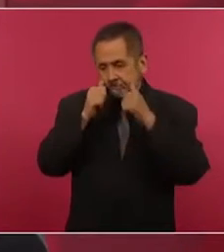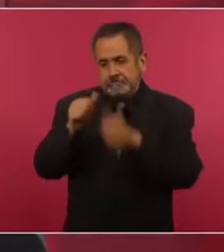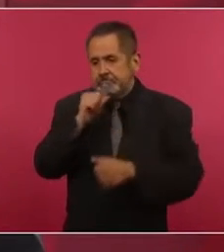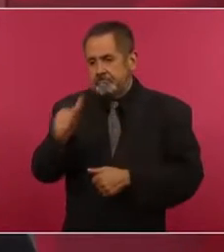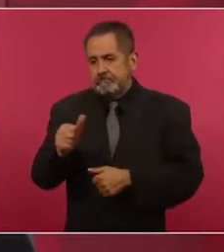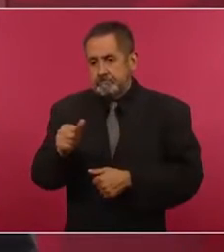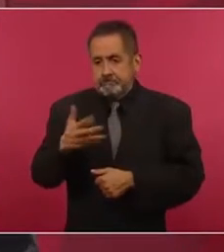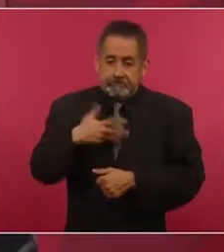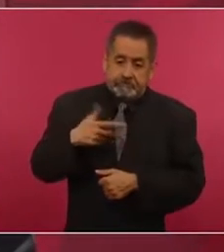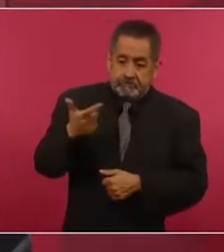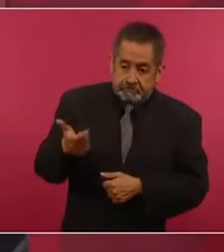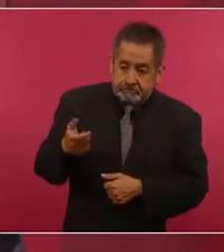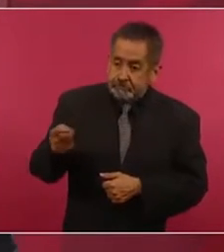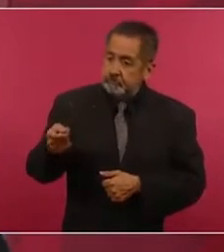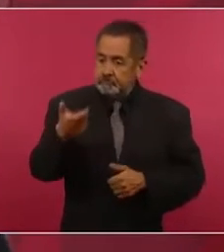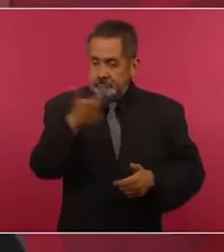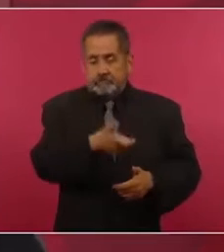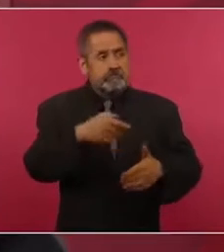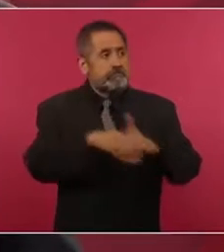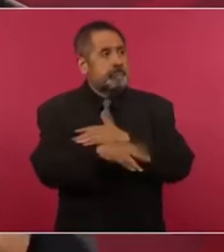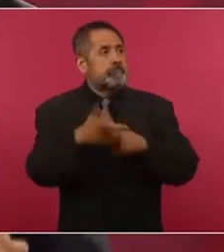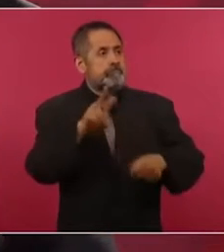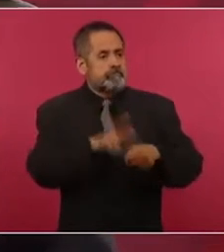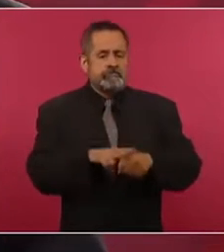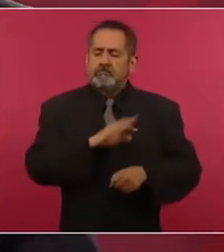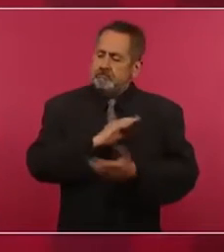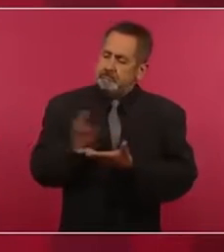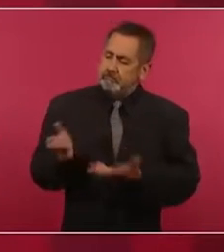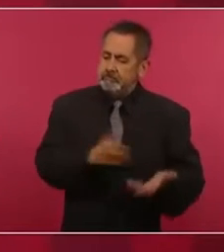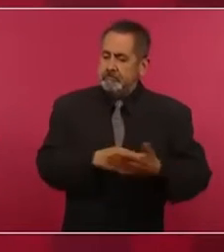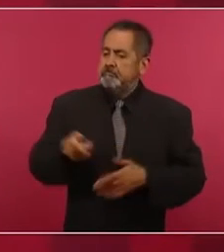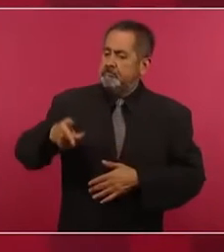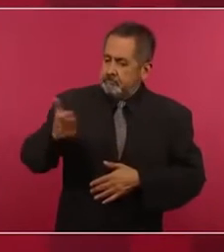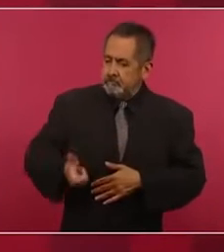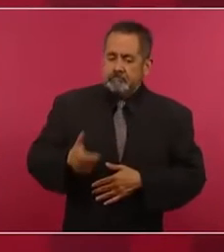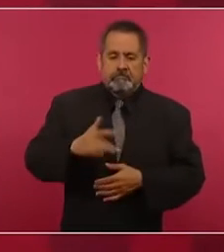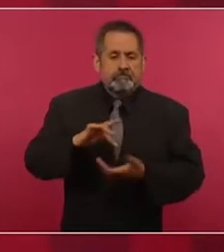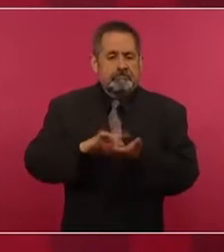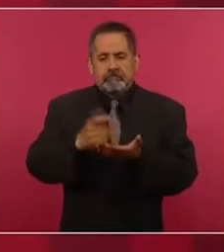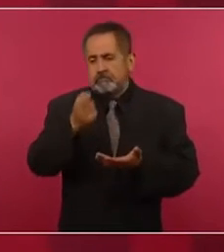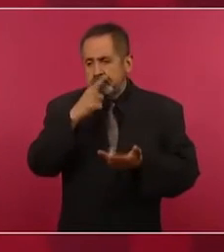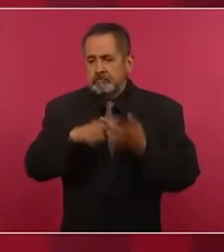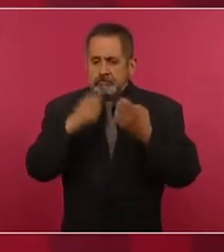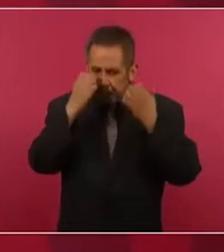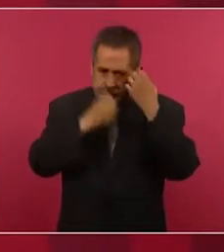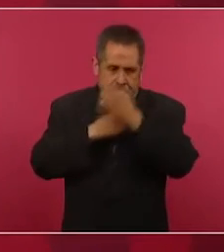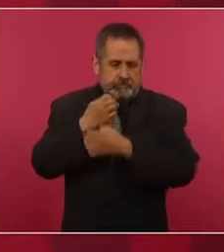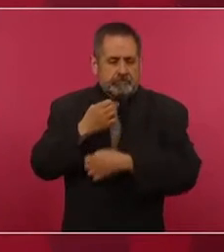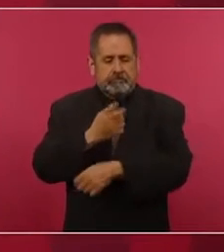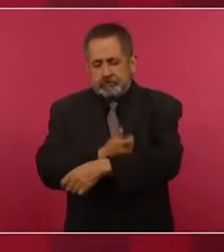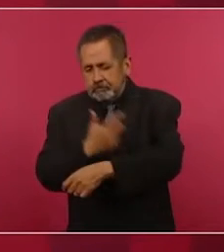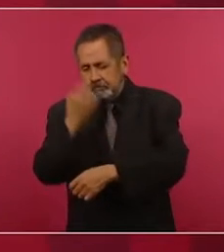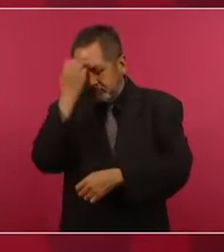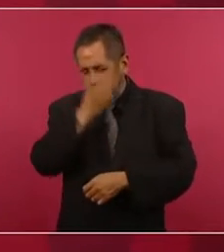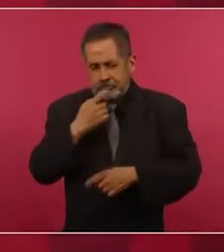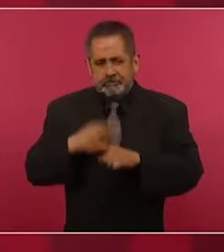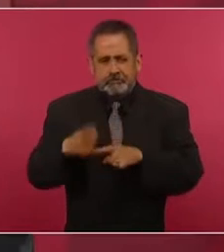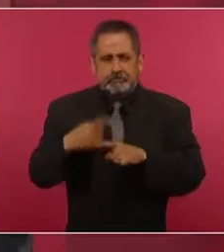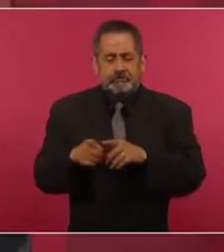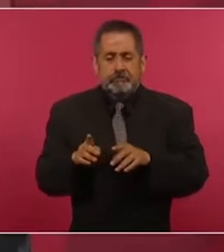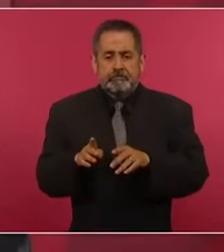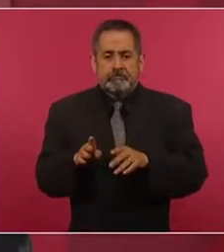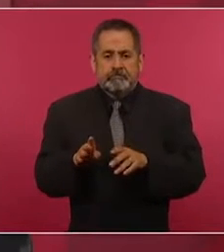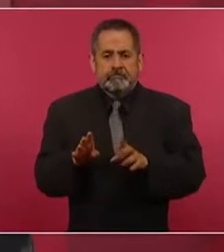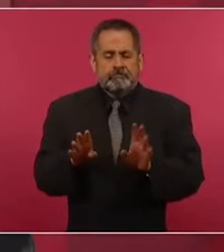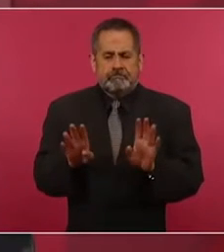para pagar un hospital, para pagar las medicinas, los estudios clínicos. Y no,